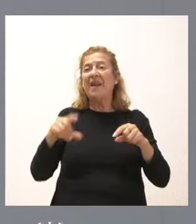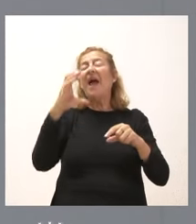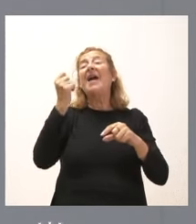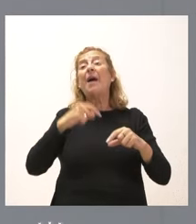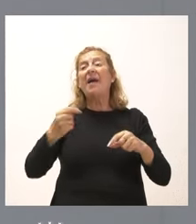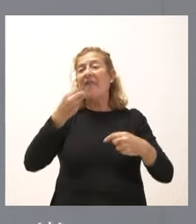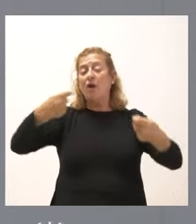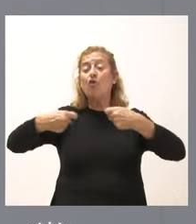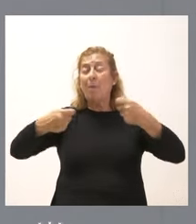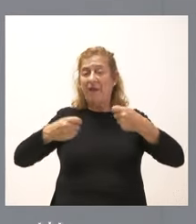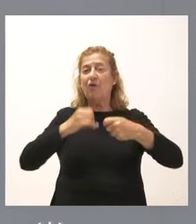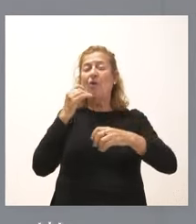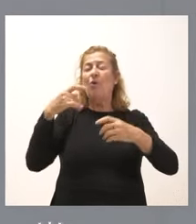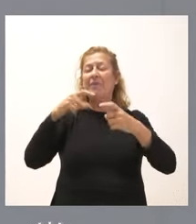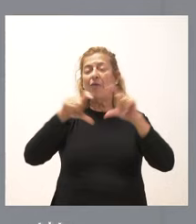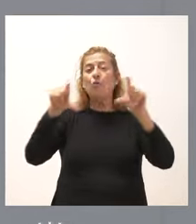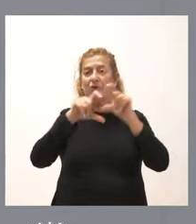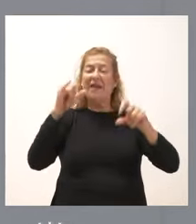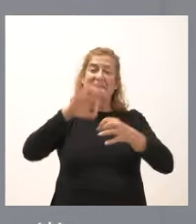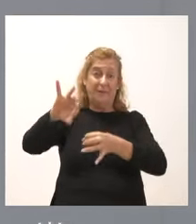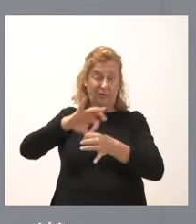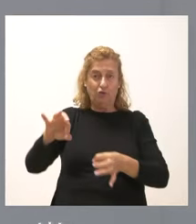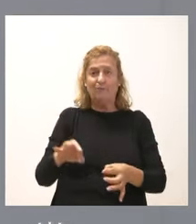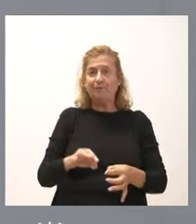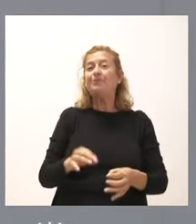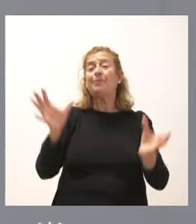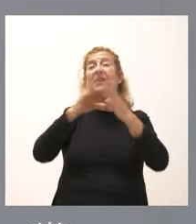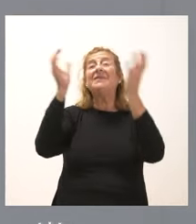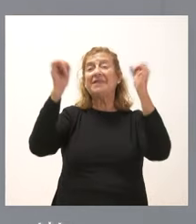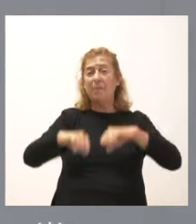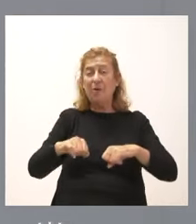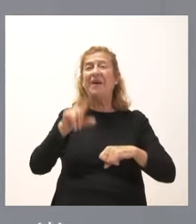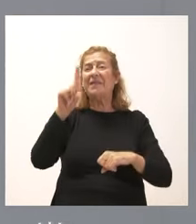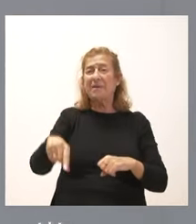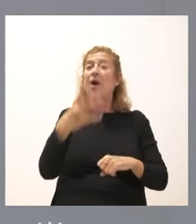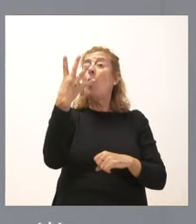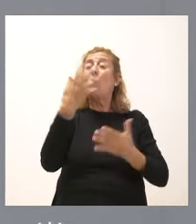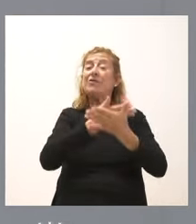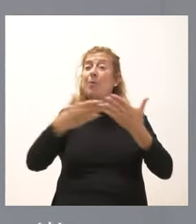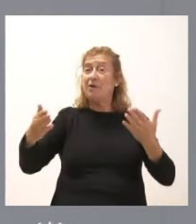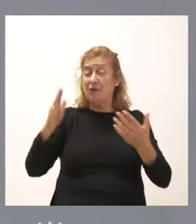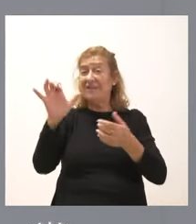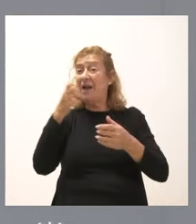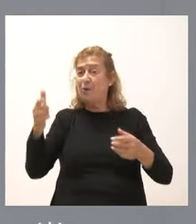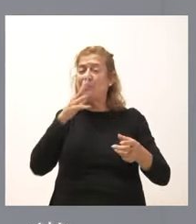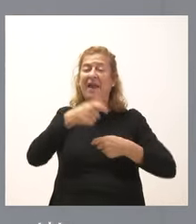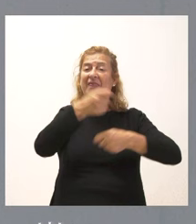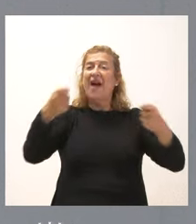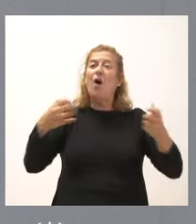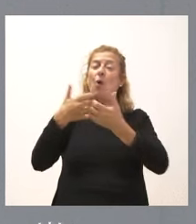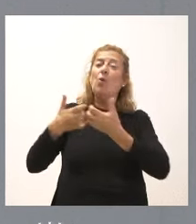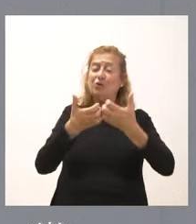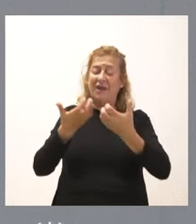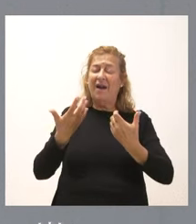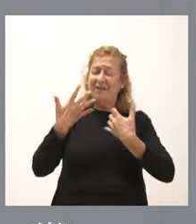Comercio, Industria y Servicios. Se aprueba por más de cuatro millones de euros la votación del Servicio para la Lucha Integral de Incendios